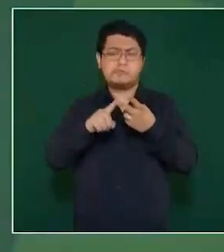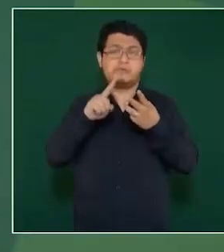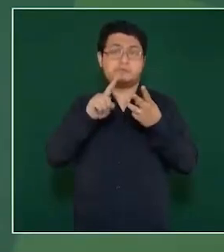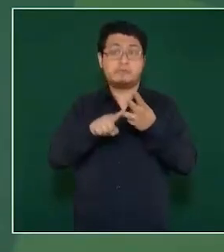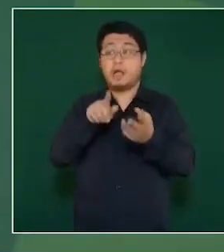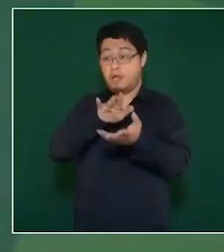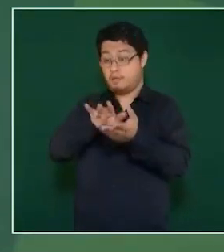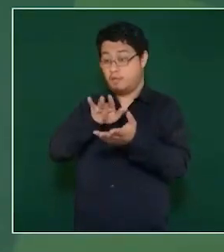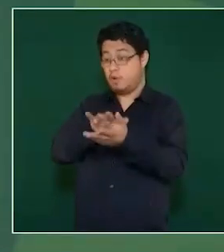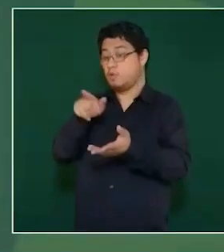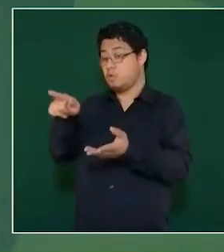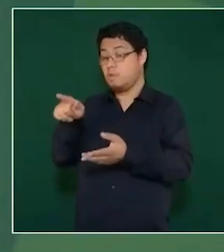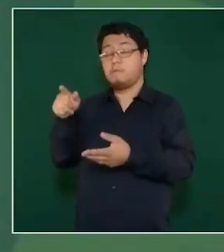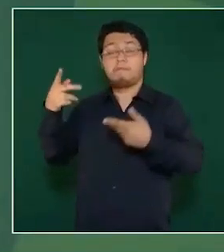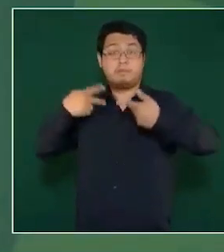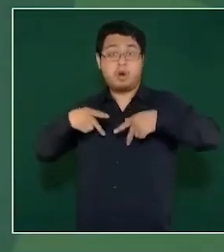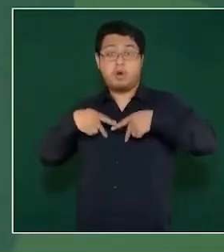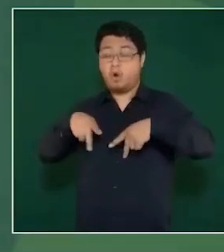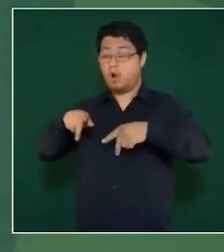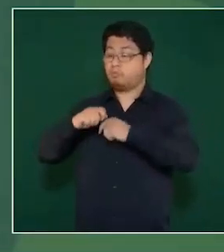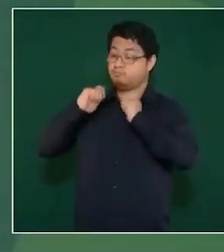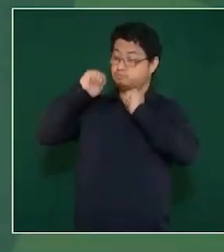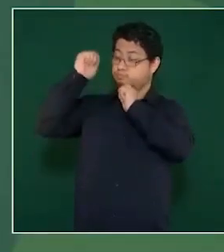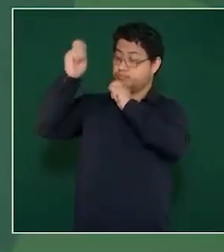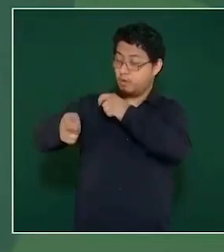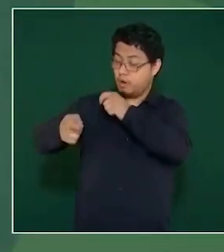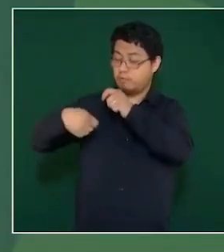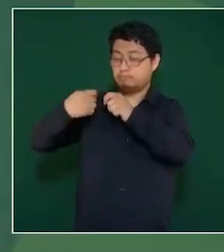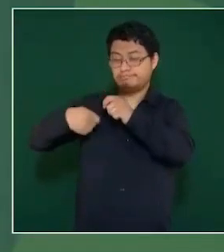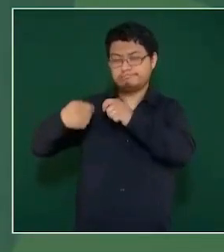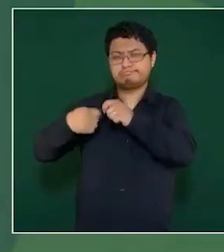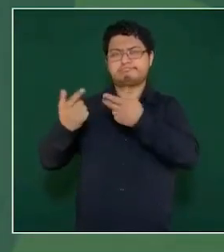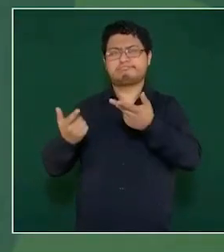pescadores, como agricultores, están sembrando vida.